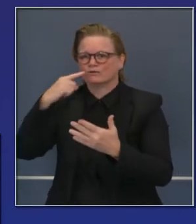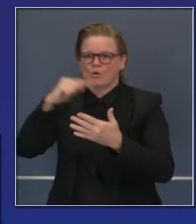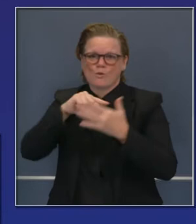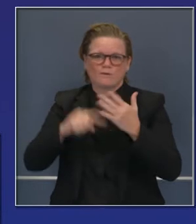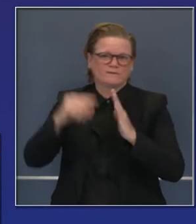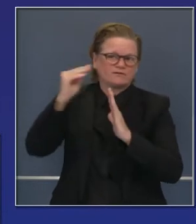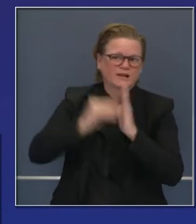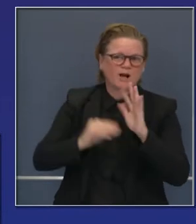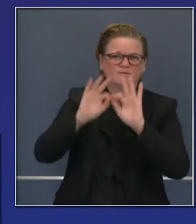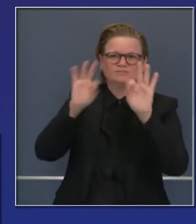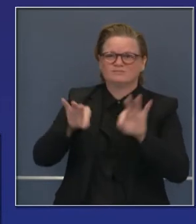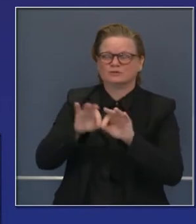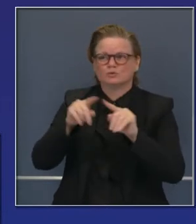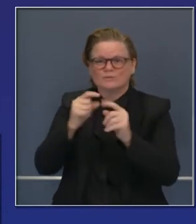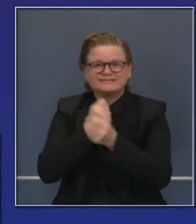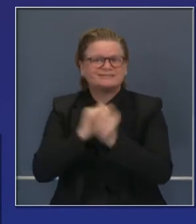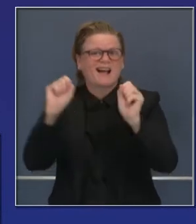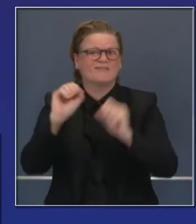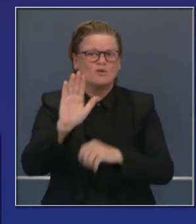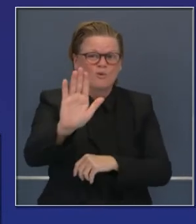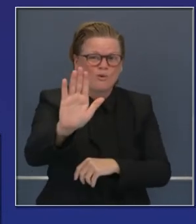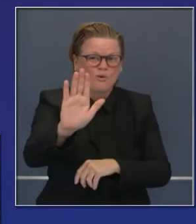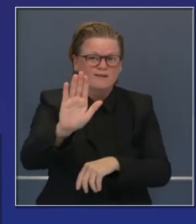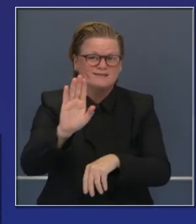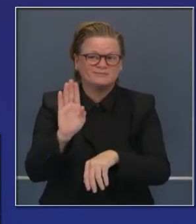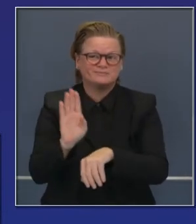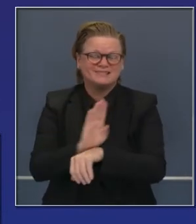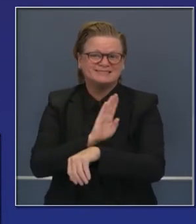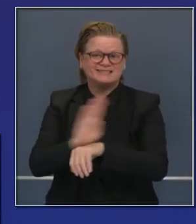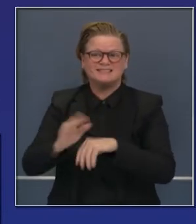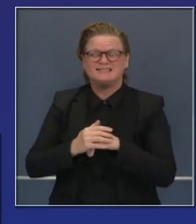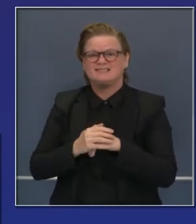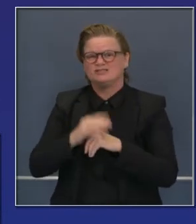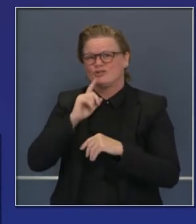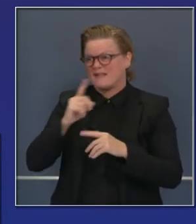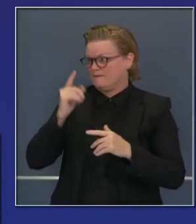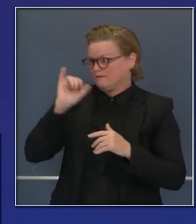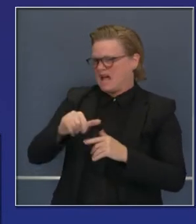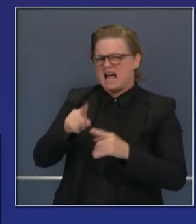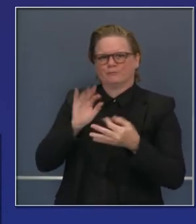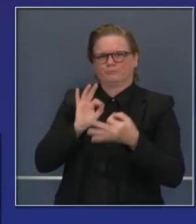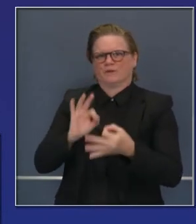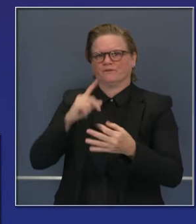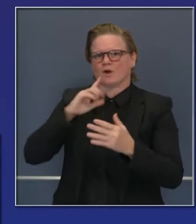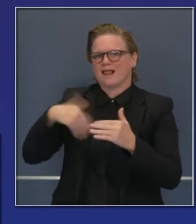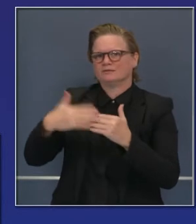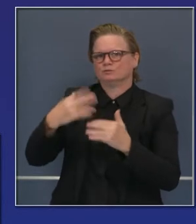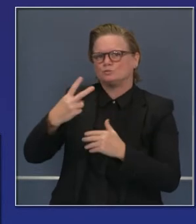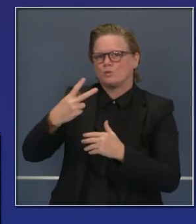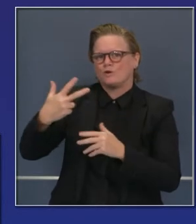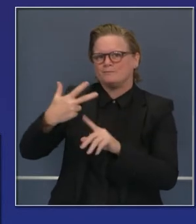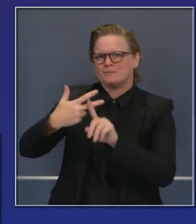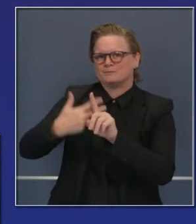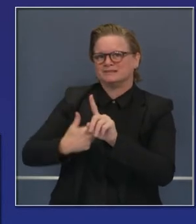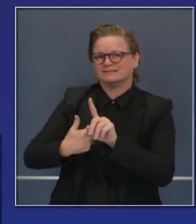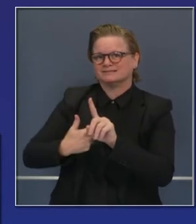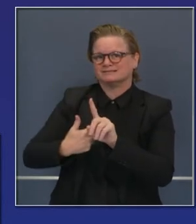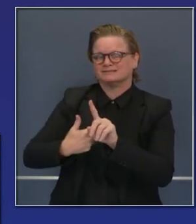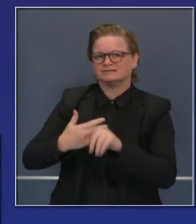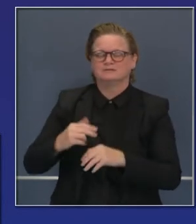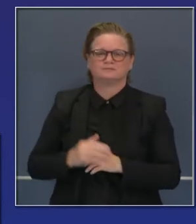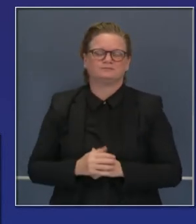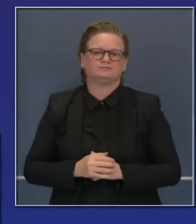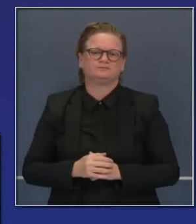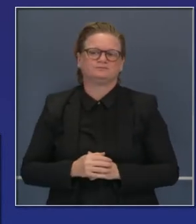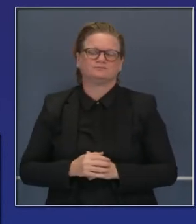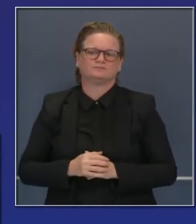Vale la pena buscarlo y ver si así usted puede ayudar también en las próximas seis a ocho semanas preparando